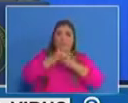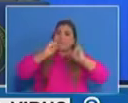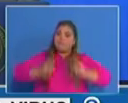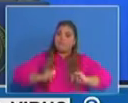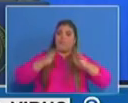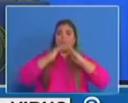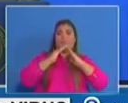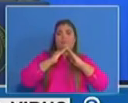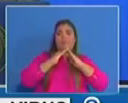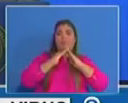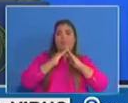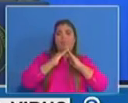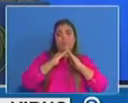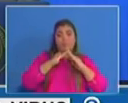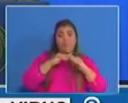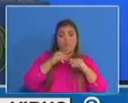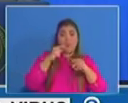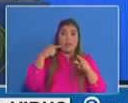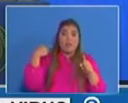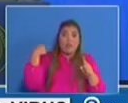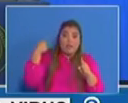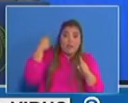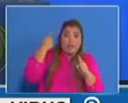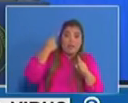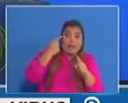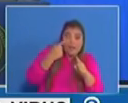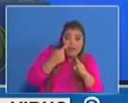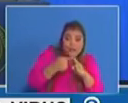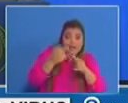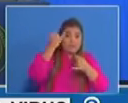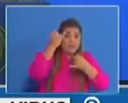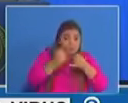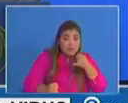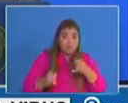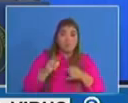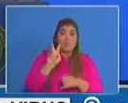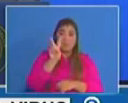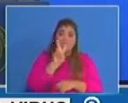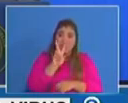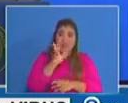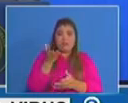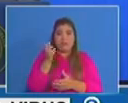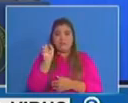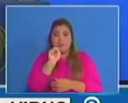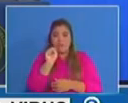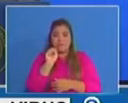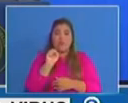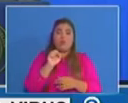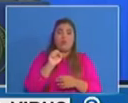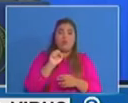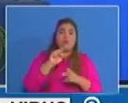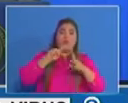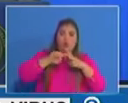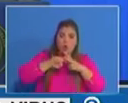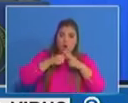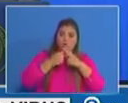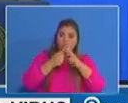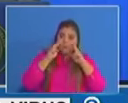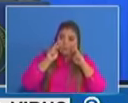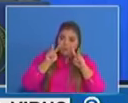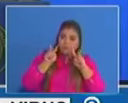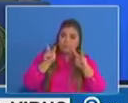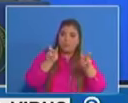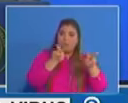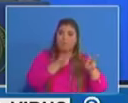observamos es que hacia el final de la semana tuvimos un comportamiento donde entramos a esa zona de supresión